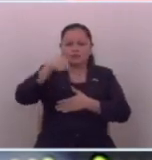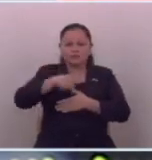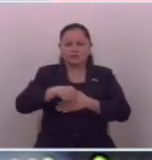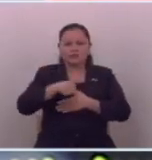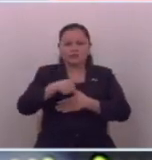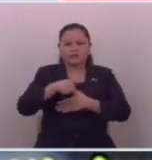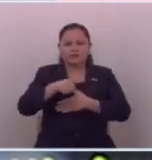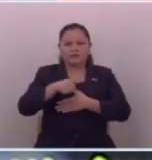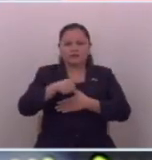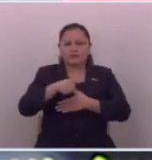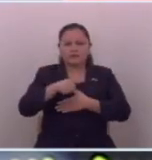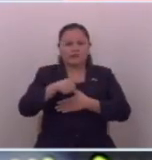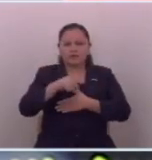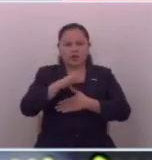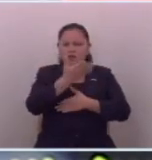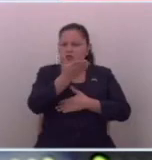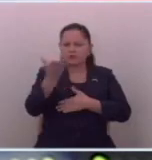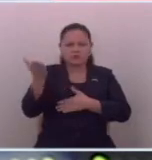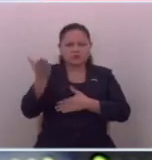los han menospreciado